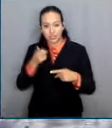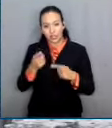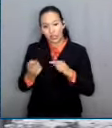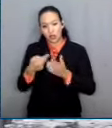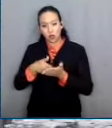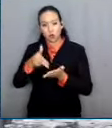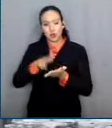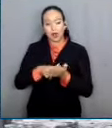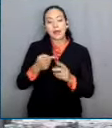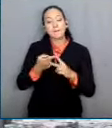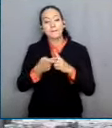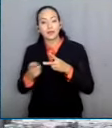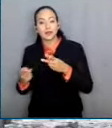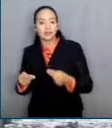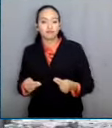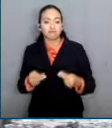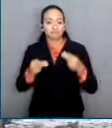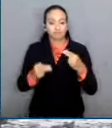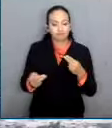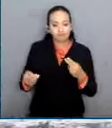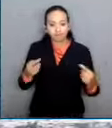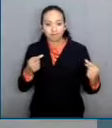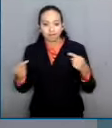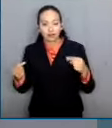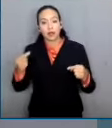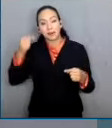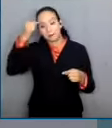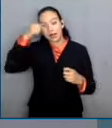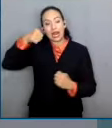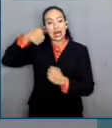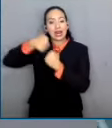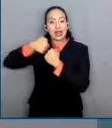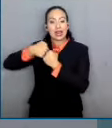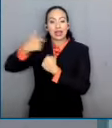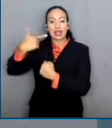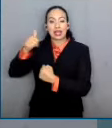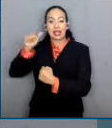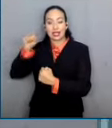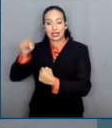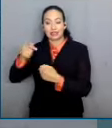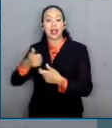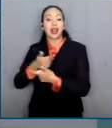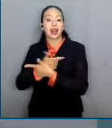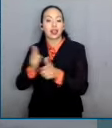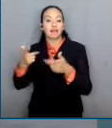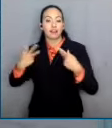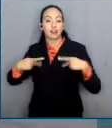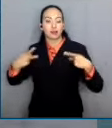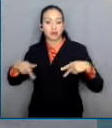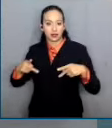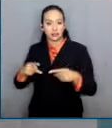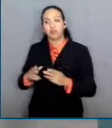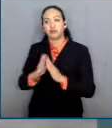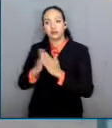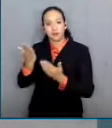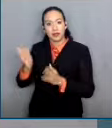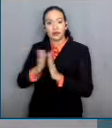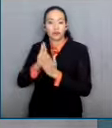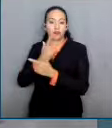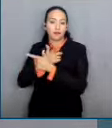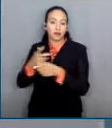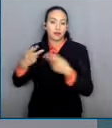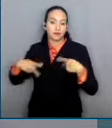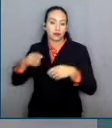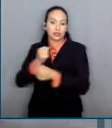tregua en la Franja de Gaza y la liberación de los rehenes por parte del grupo islamista Hamas. Por otra parte, la Agencia de Naciones